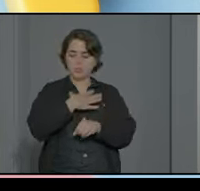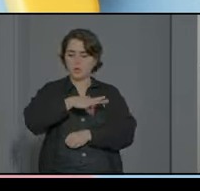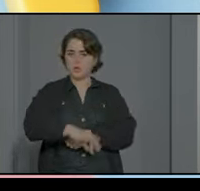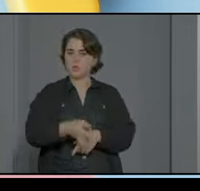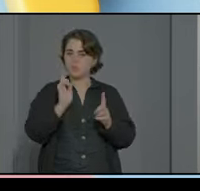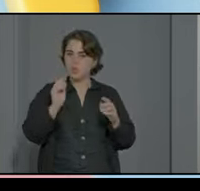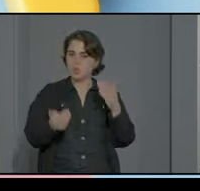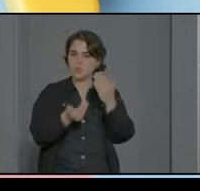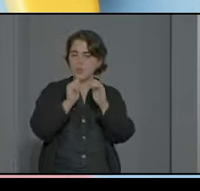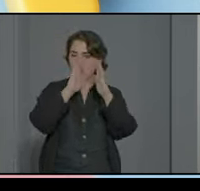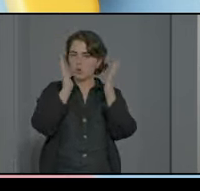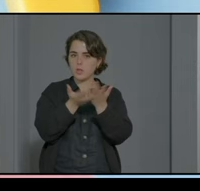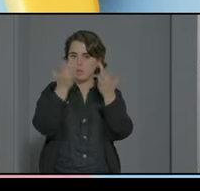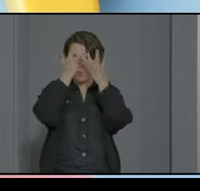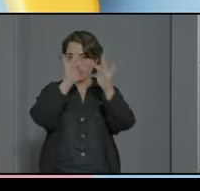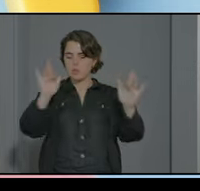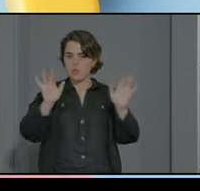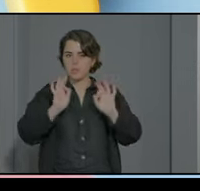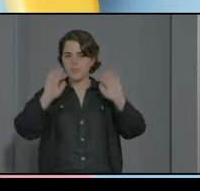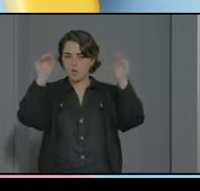cuando son las jornadas del día mundial de concienciación